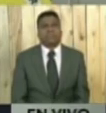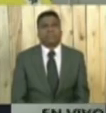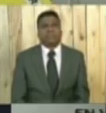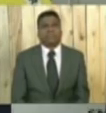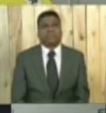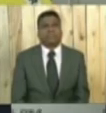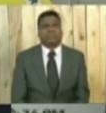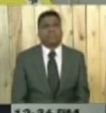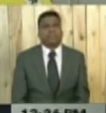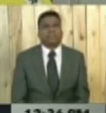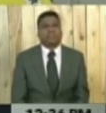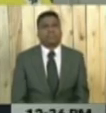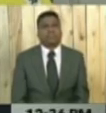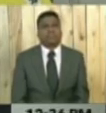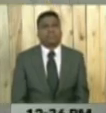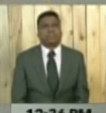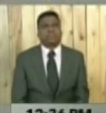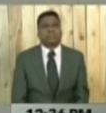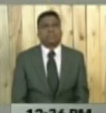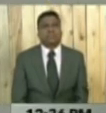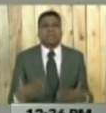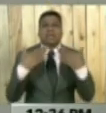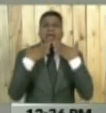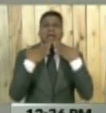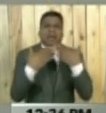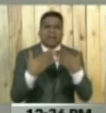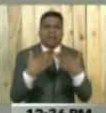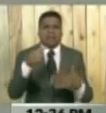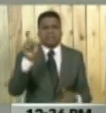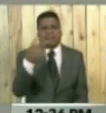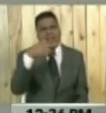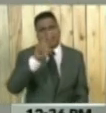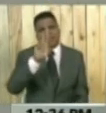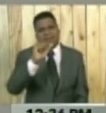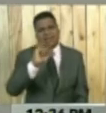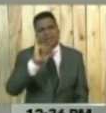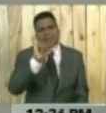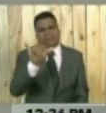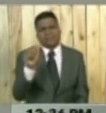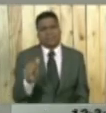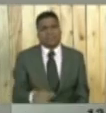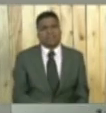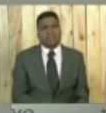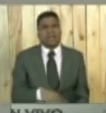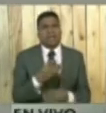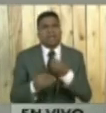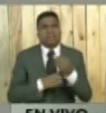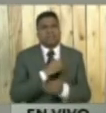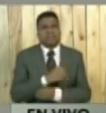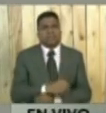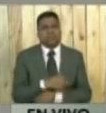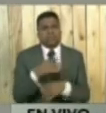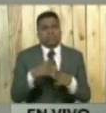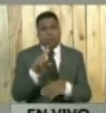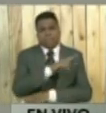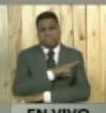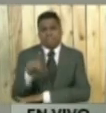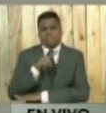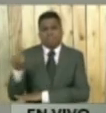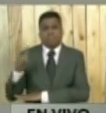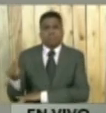Sí, gracias, Graya. Muy buenas tardes a todo el país. Cumpliendo instrucciones, nuestro Comandante en Jefe,